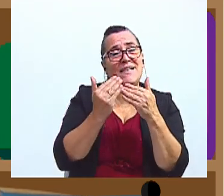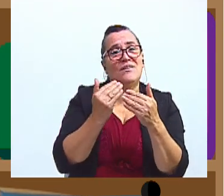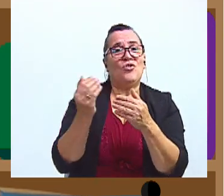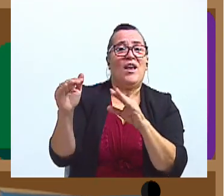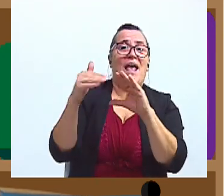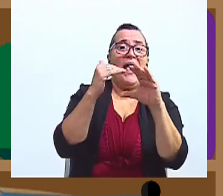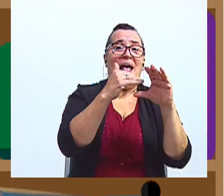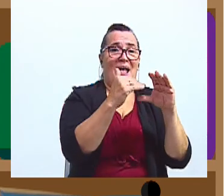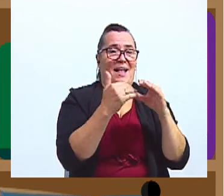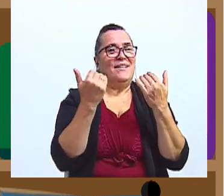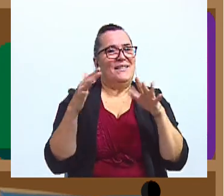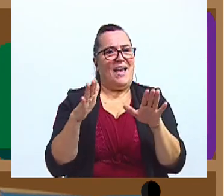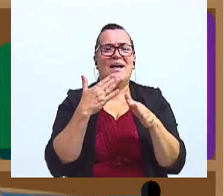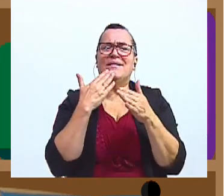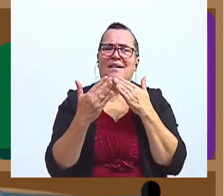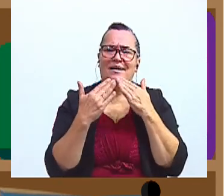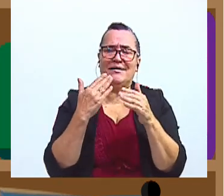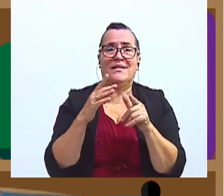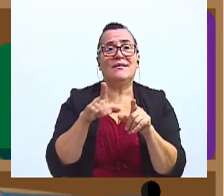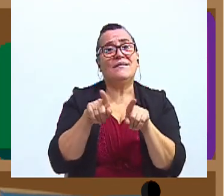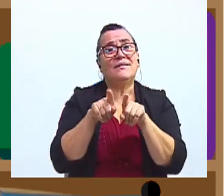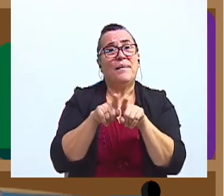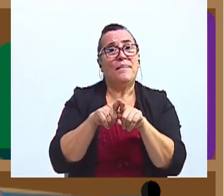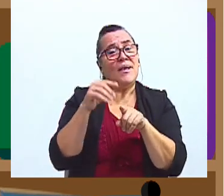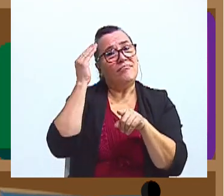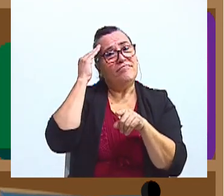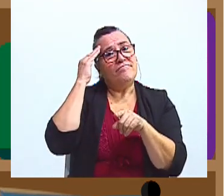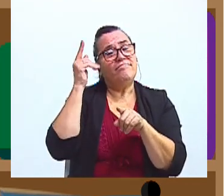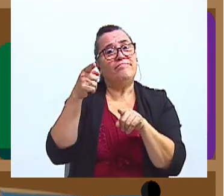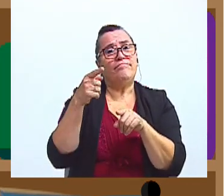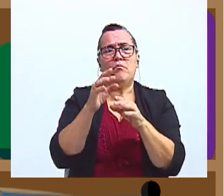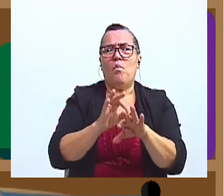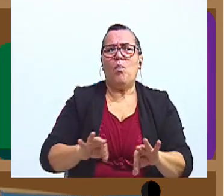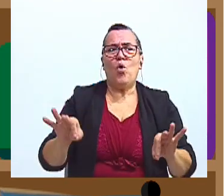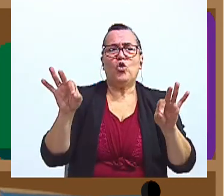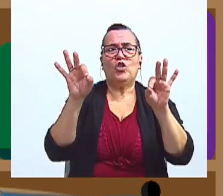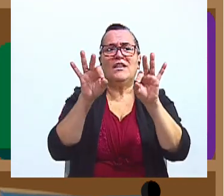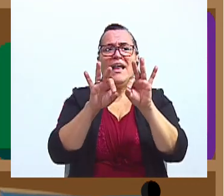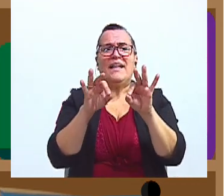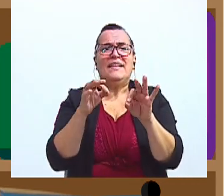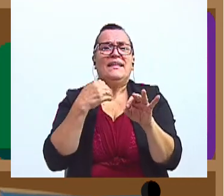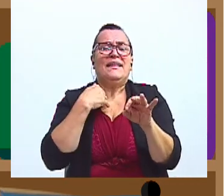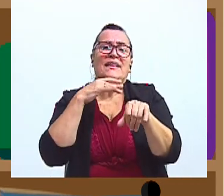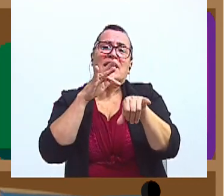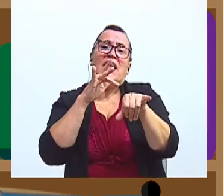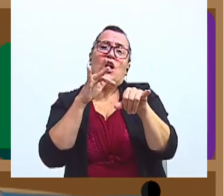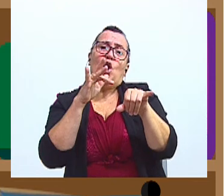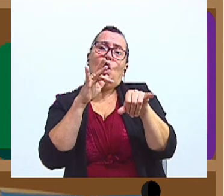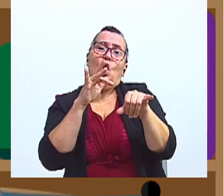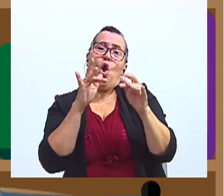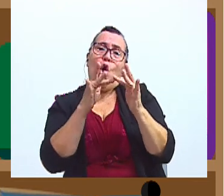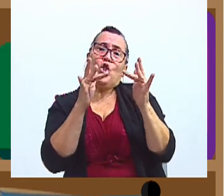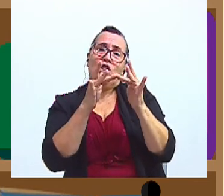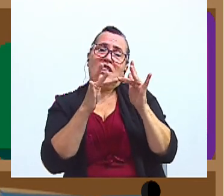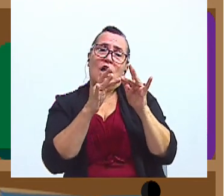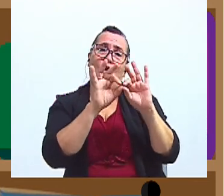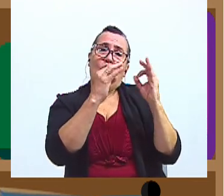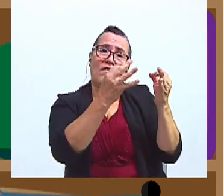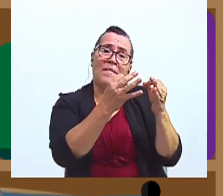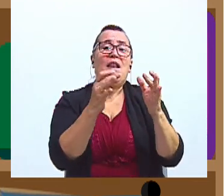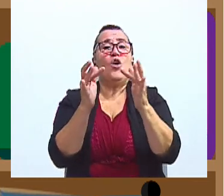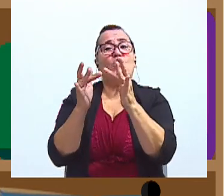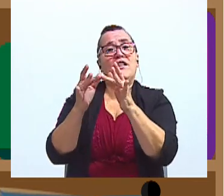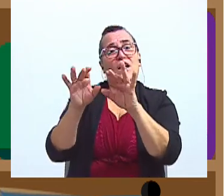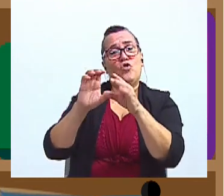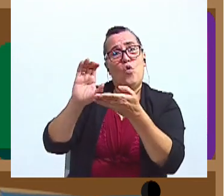nos han realizado. Además, queremos hacerles saber que lo más importante es tener contacto con sus familias y con el colegio.